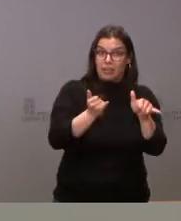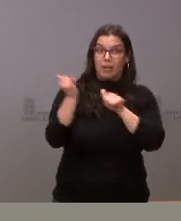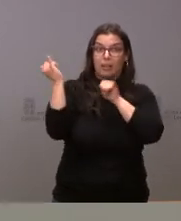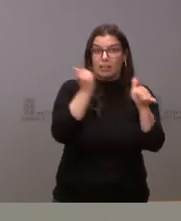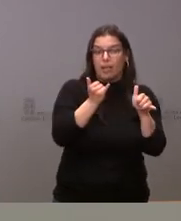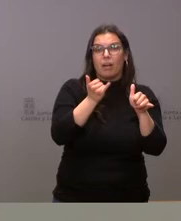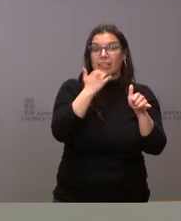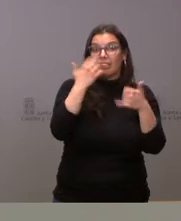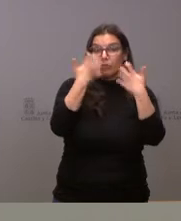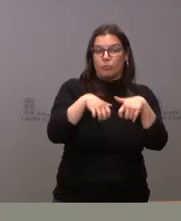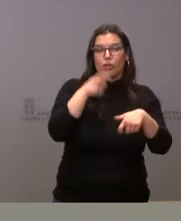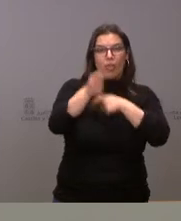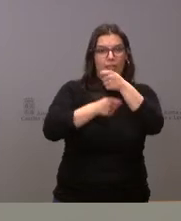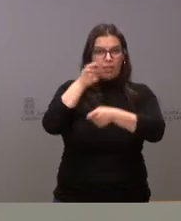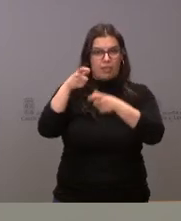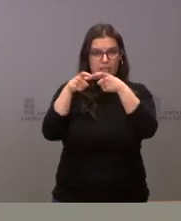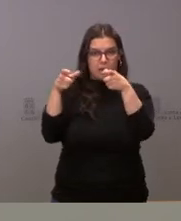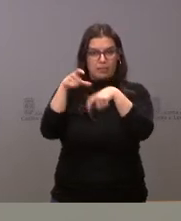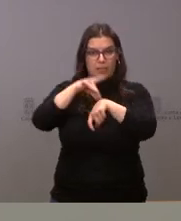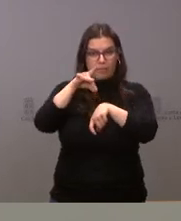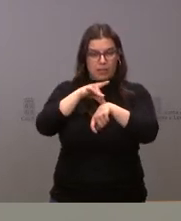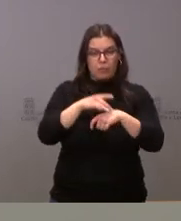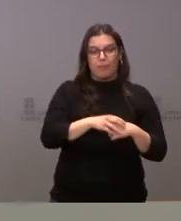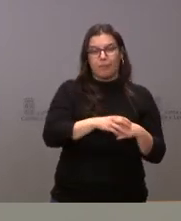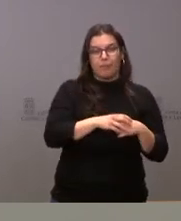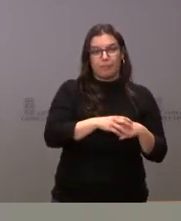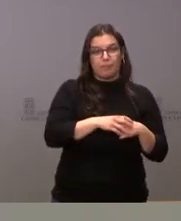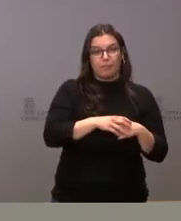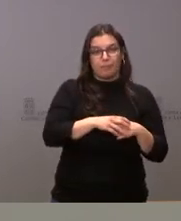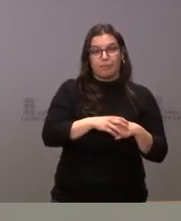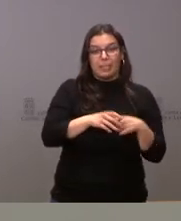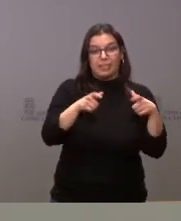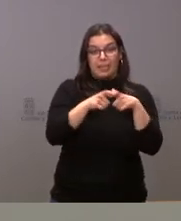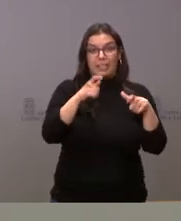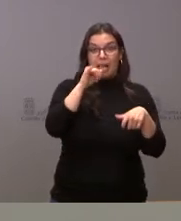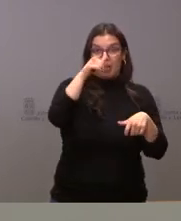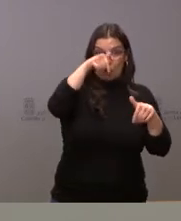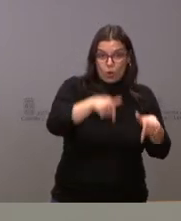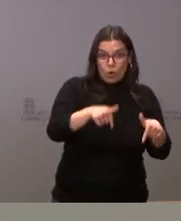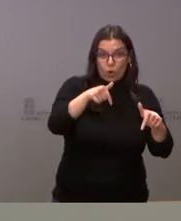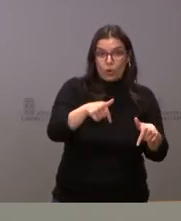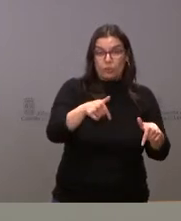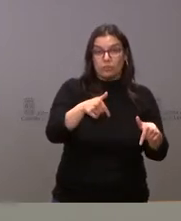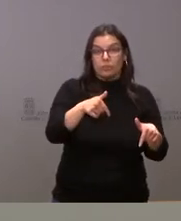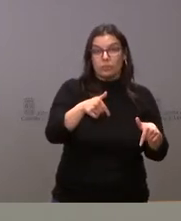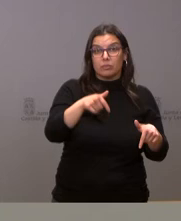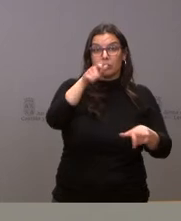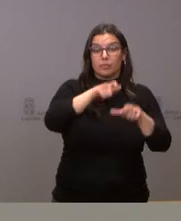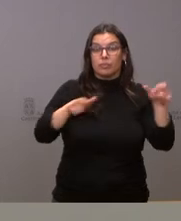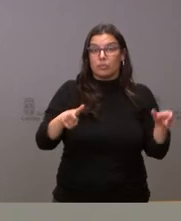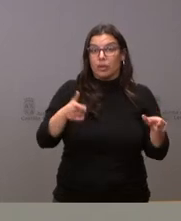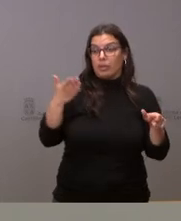obteniendo la tarjeta sanitaria. Son más las que tenemos hoy con tarjeta sanitaria que, por ejemplo, el número de personas que teníamos